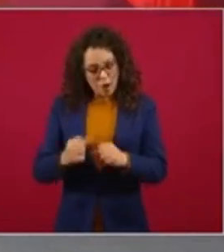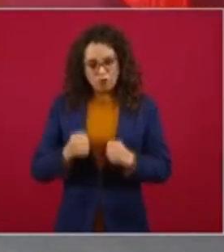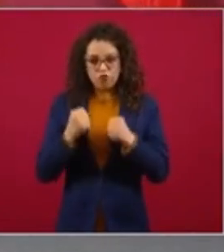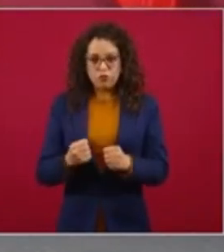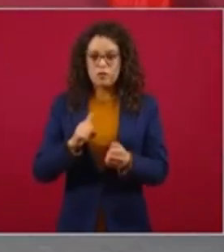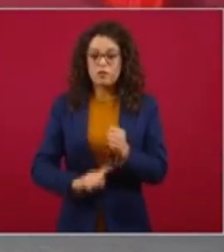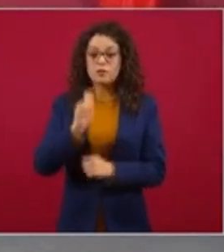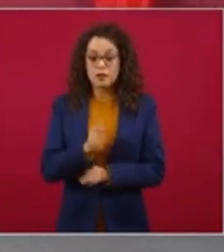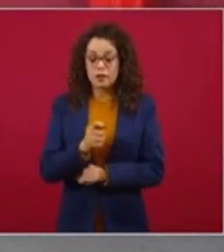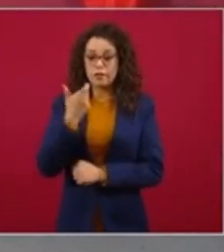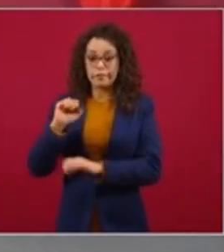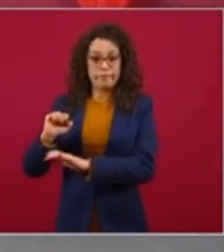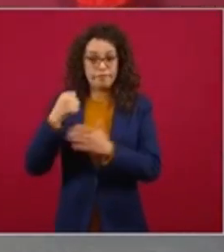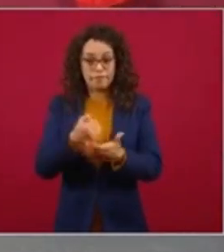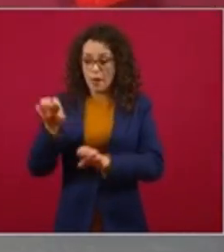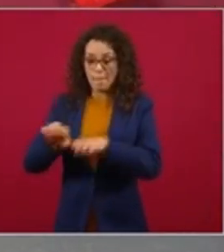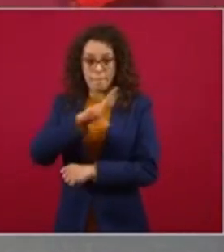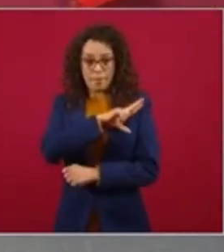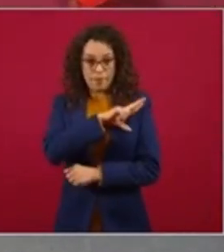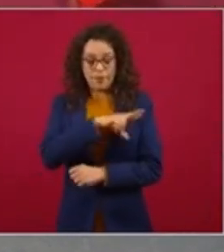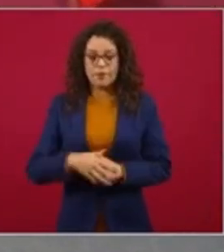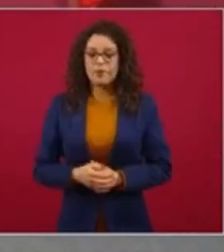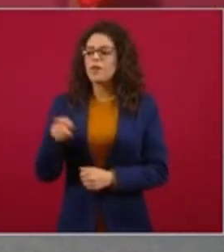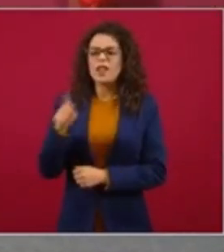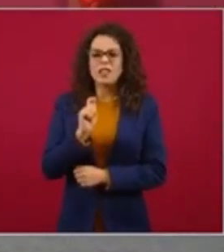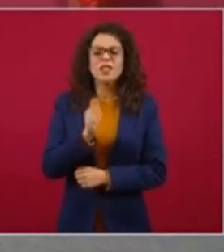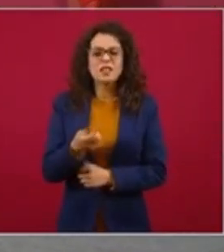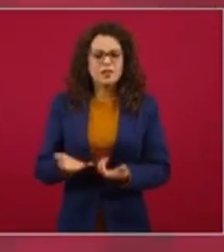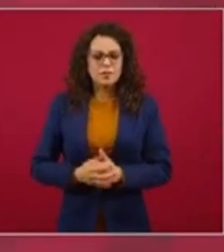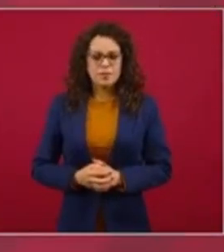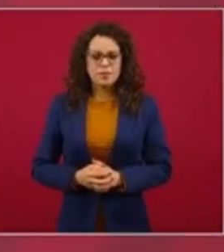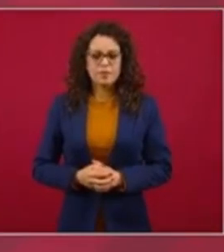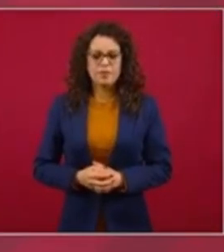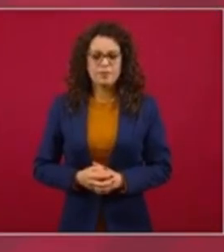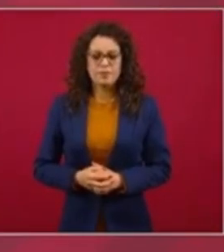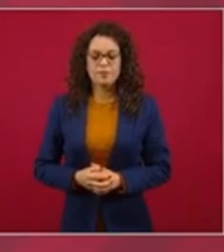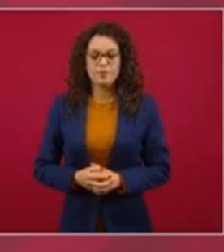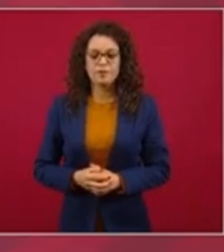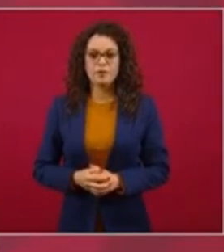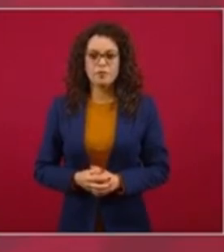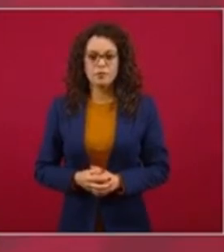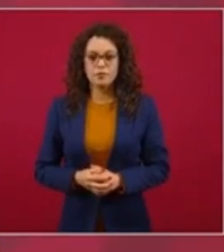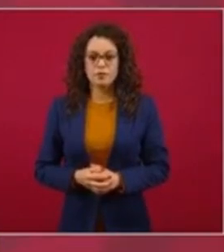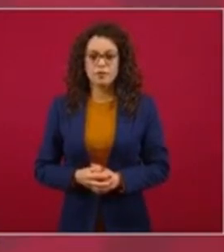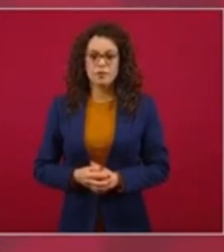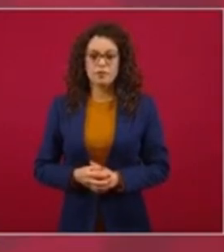particulares. Consiste en que están ellos